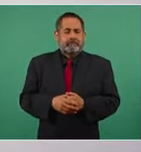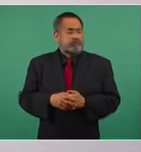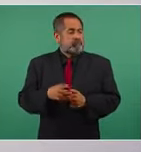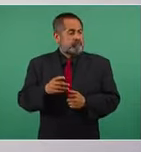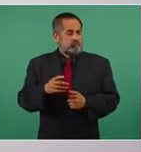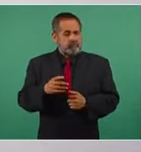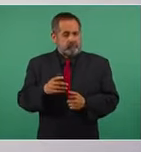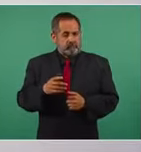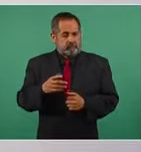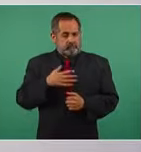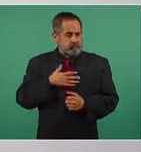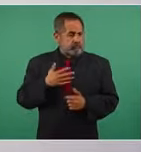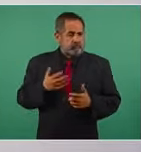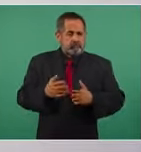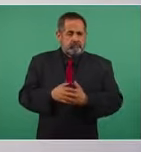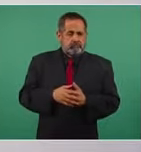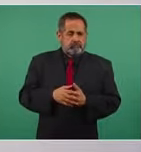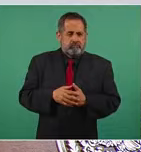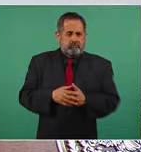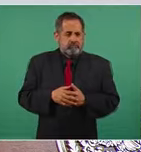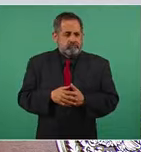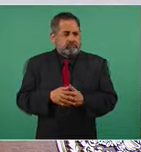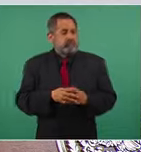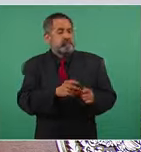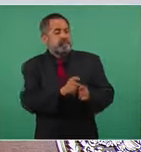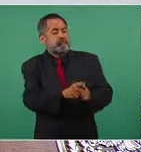contribuye porque da dinero.